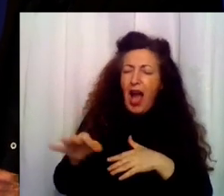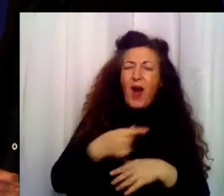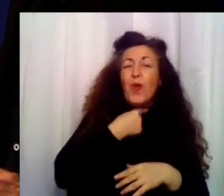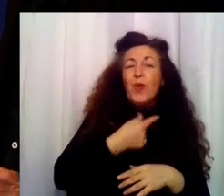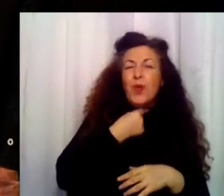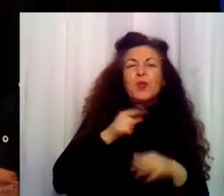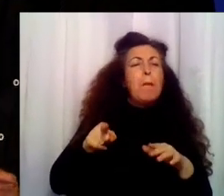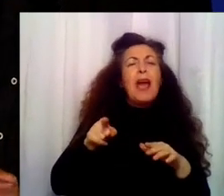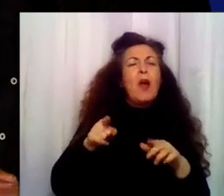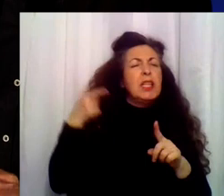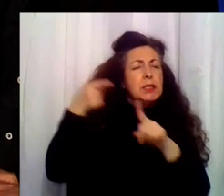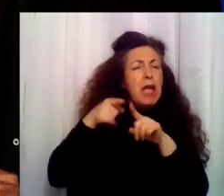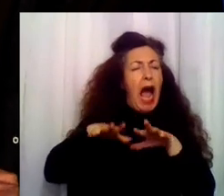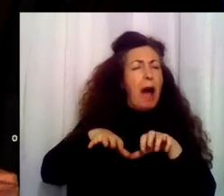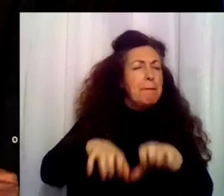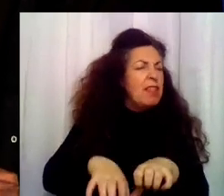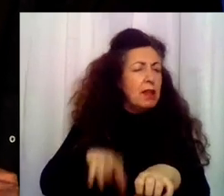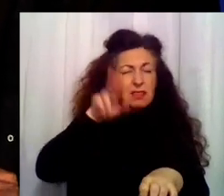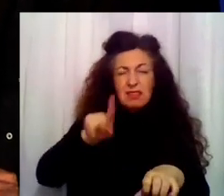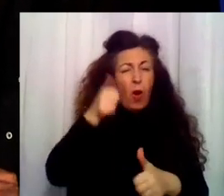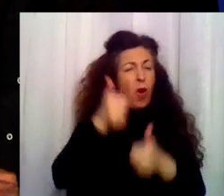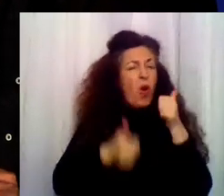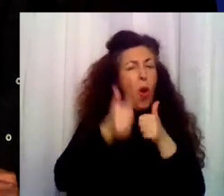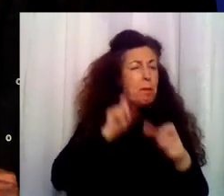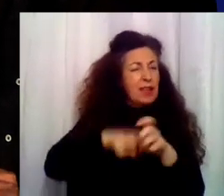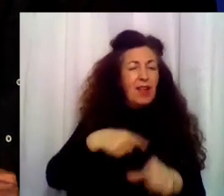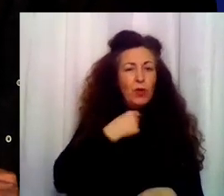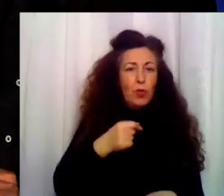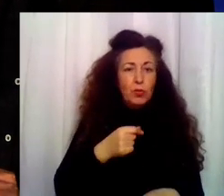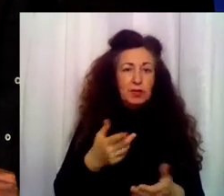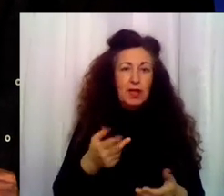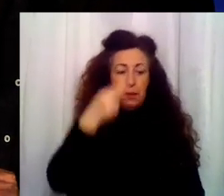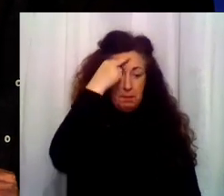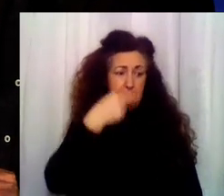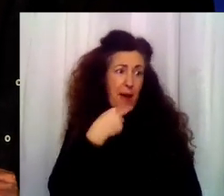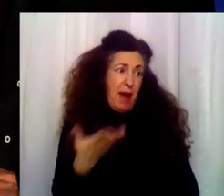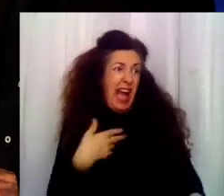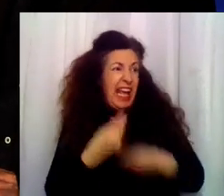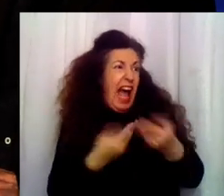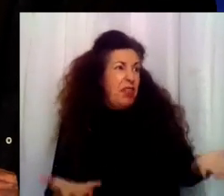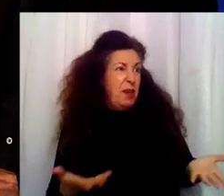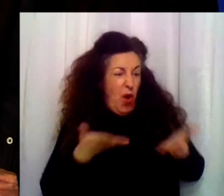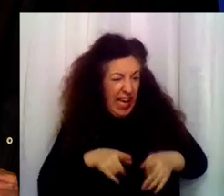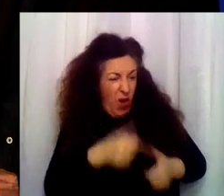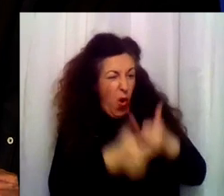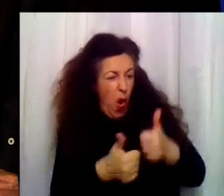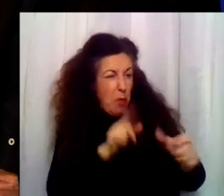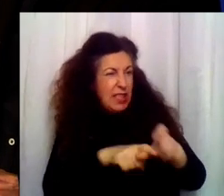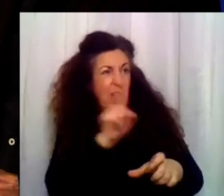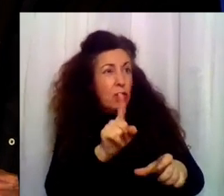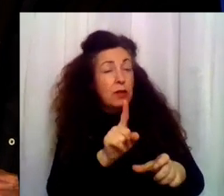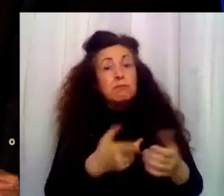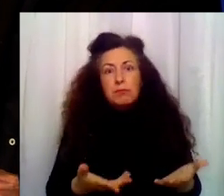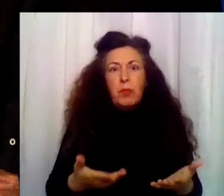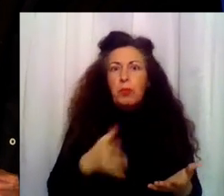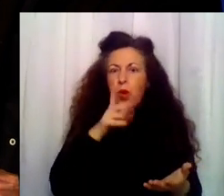No es un chico ambicioso, no quiere competir. Ya, ya, ya. ¿Y qué se hace en esta vida con un hijo que no acepta competir? Tal vez no quiere